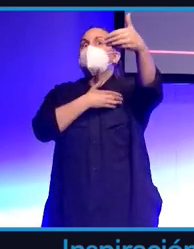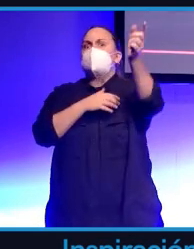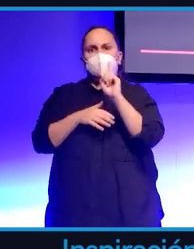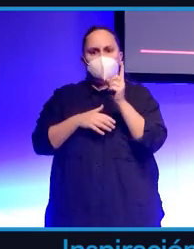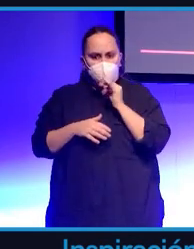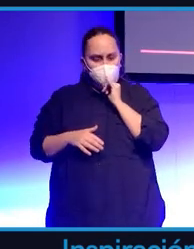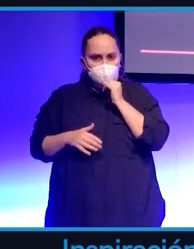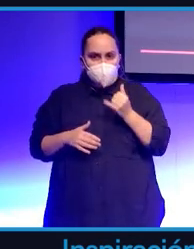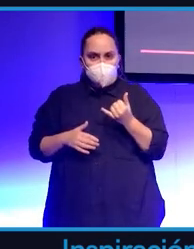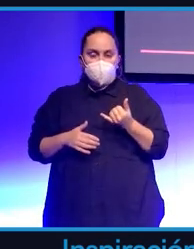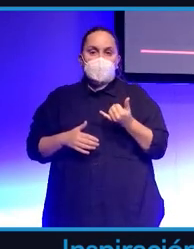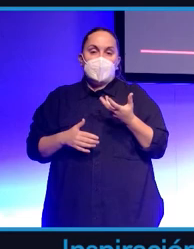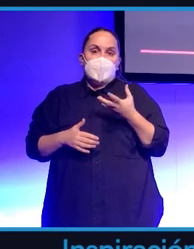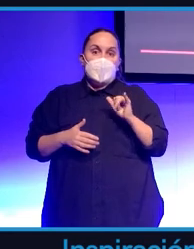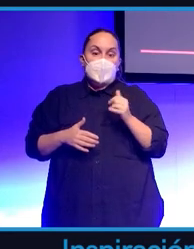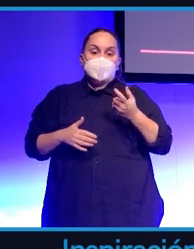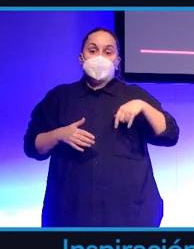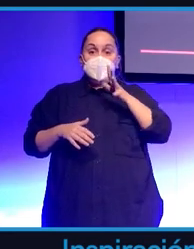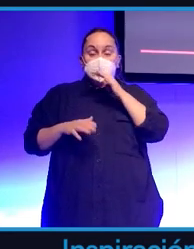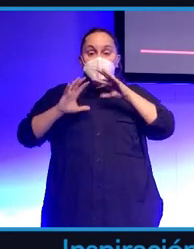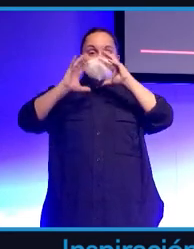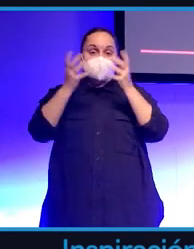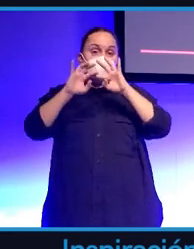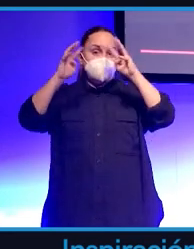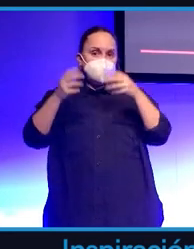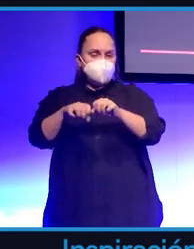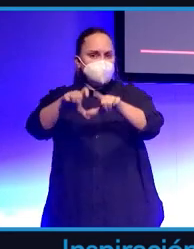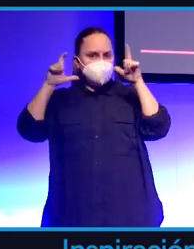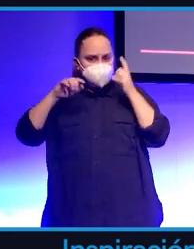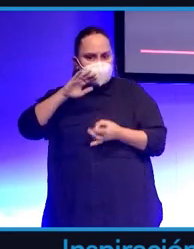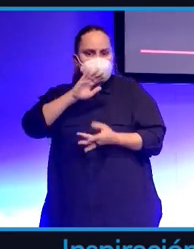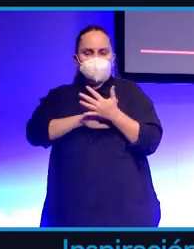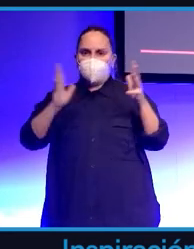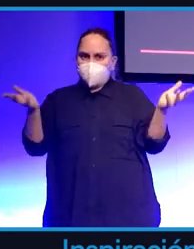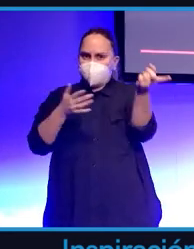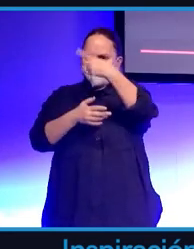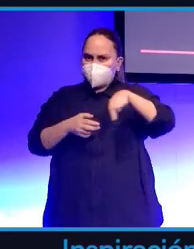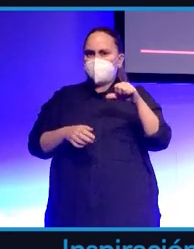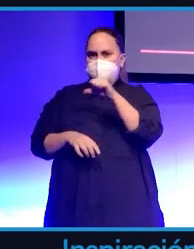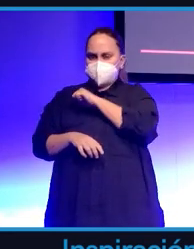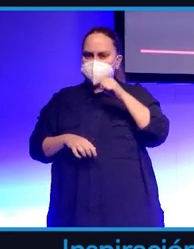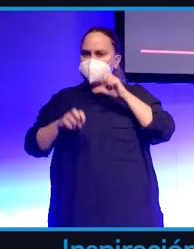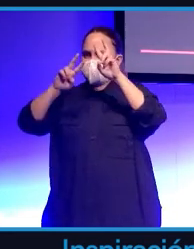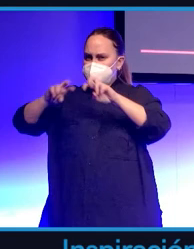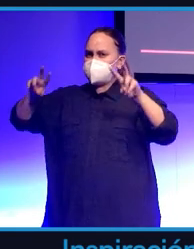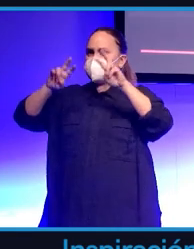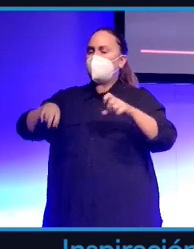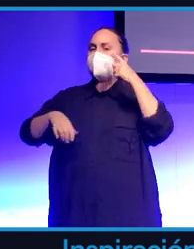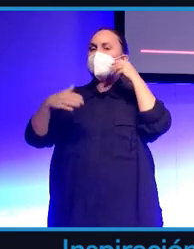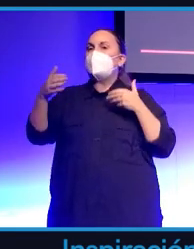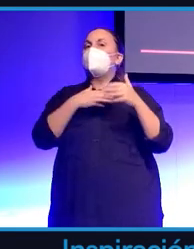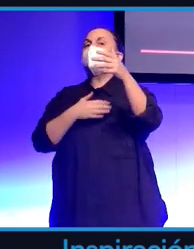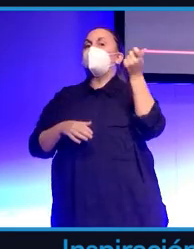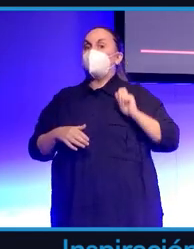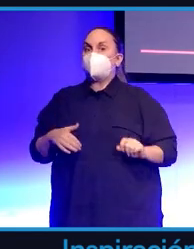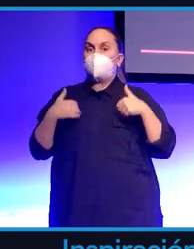metaverso y la verdad que os animo a que realmente lo investiguéis y empecéis a ver cómo van a ser esas profesiones del futuro todas